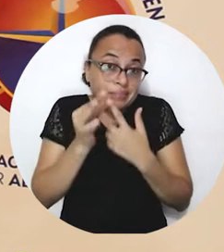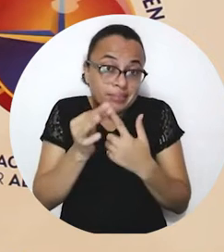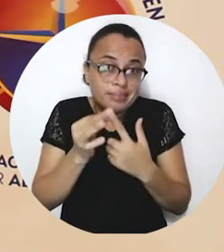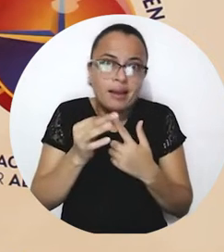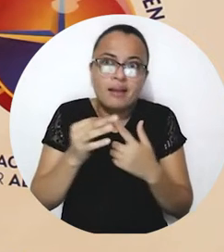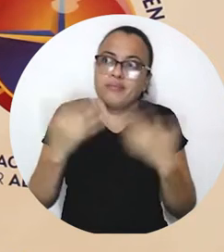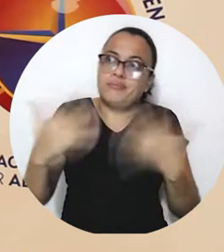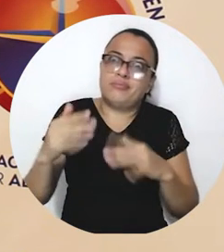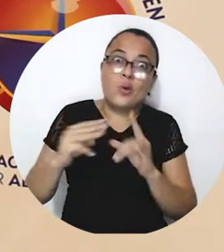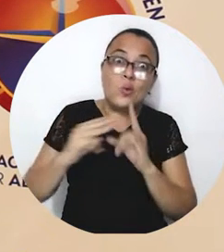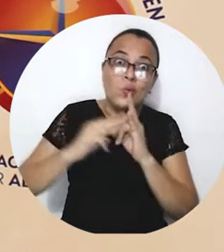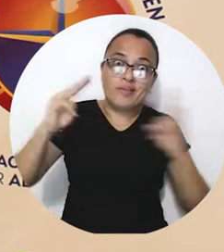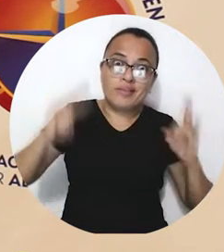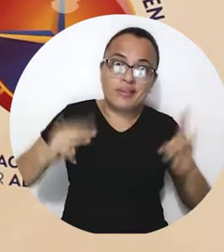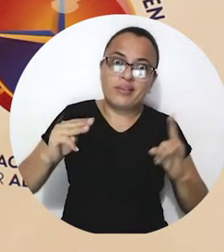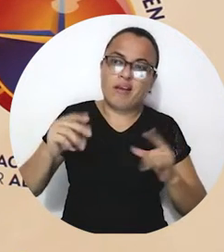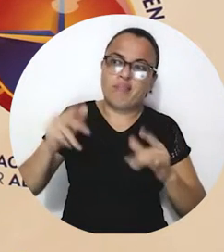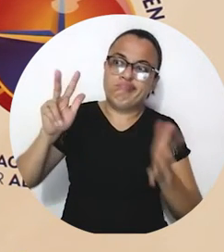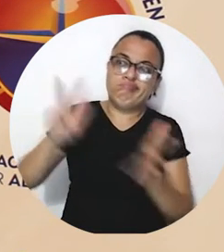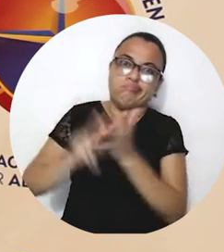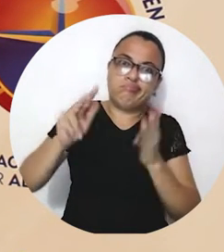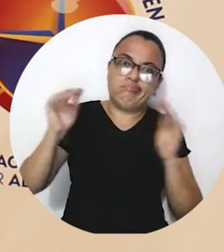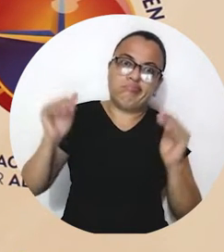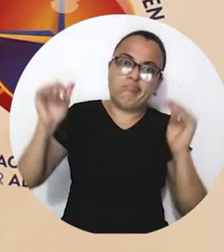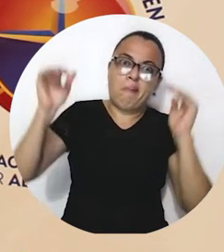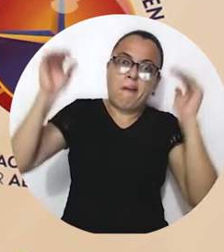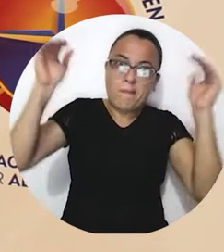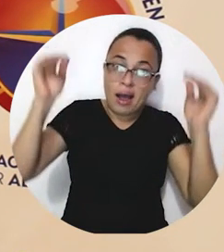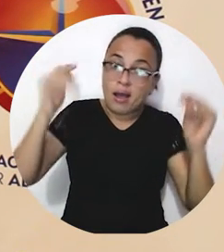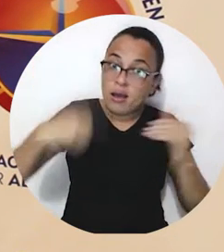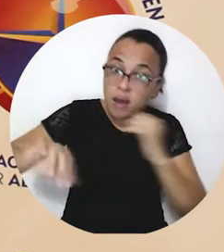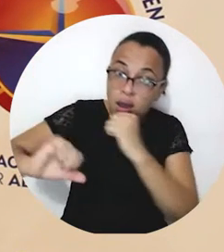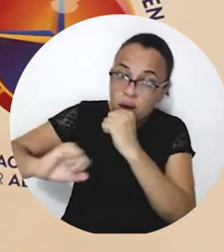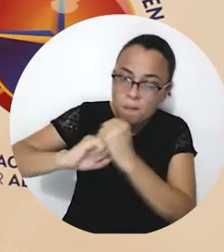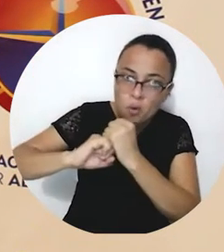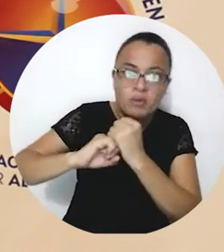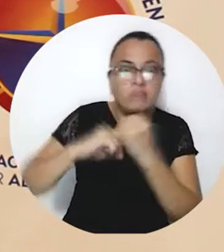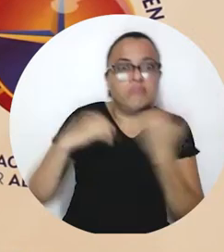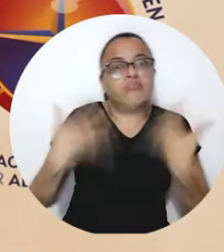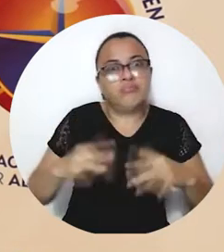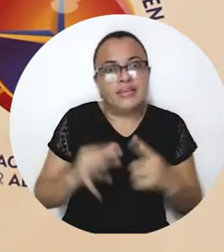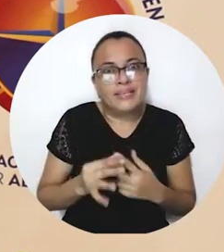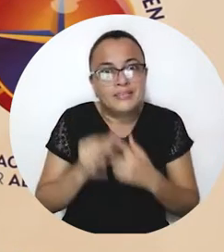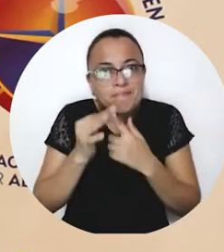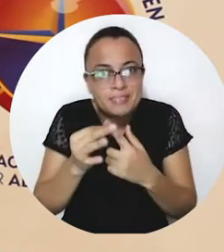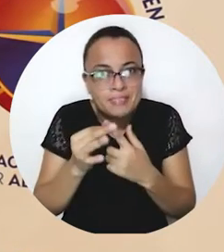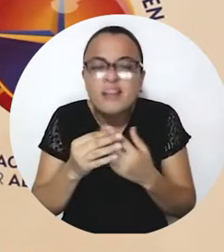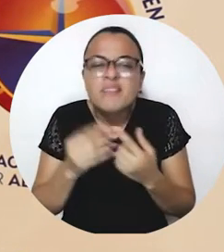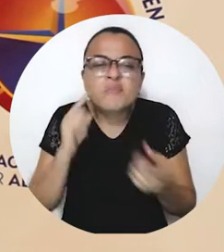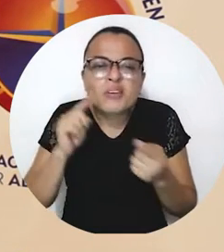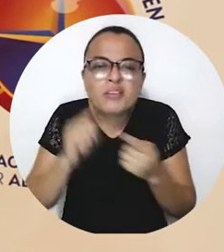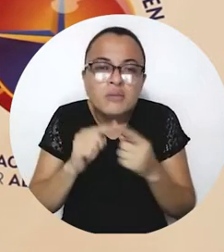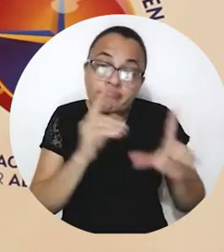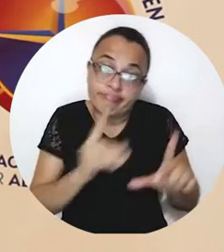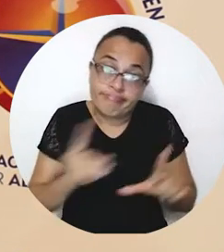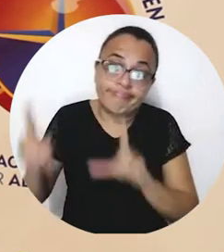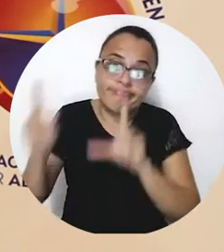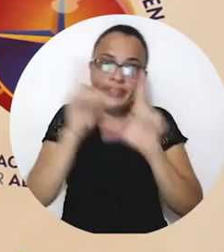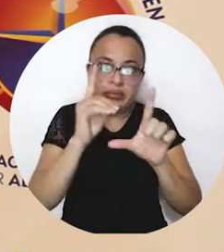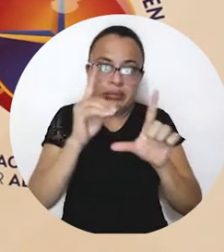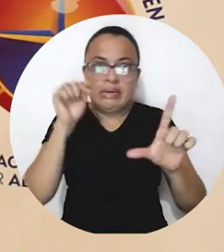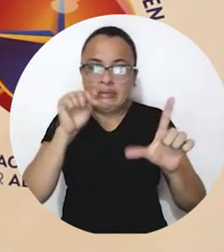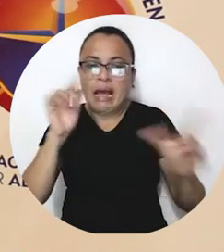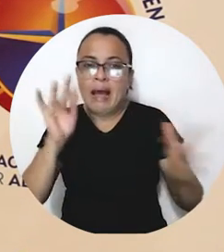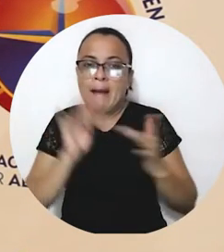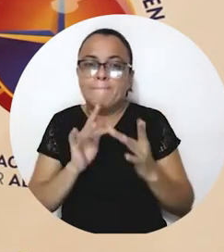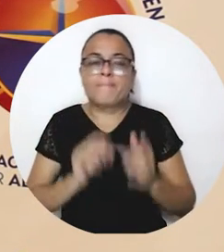con una entidad prestigiosa como la Universidad del Magdalena que se encuentra altamente calificada para llevar adelante